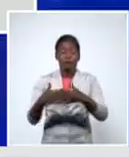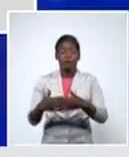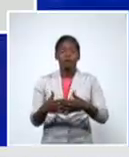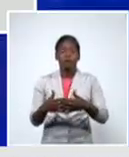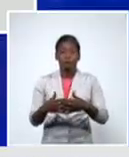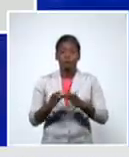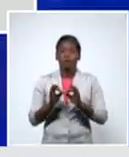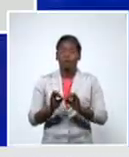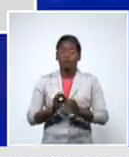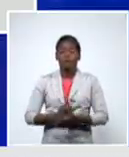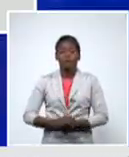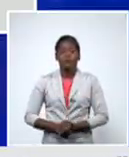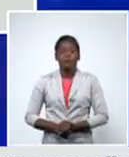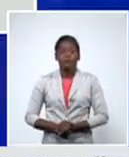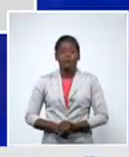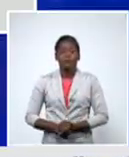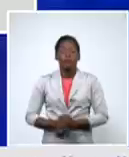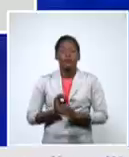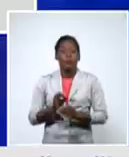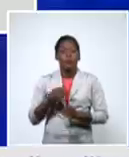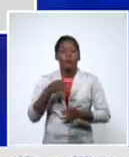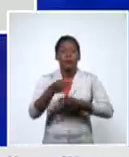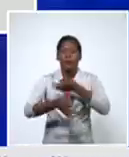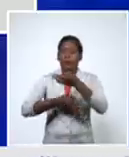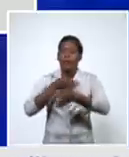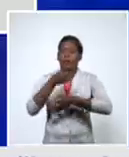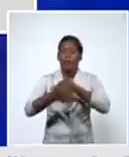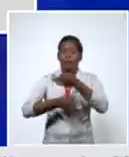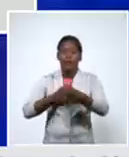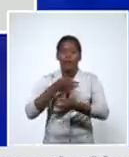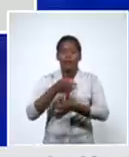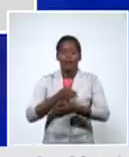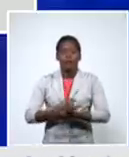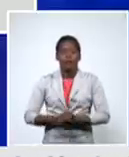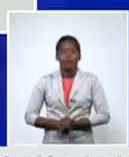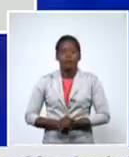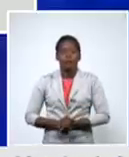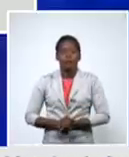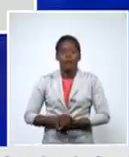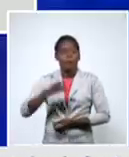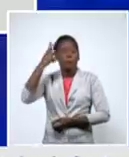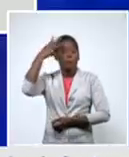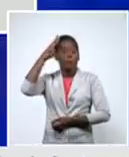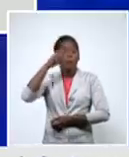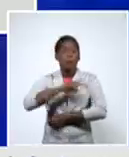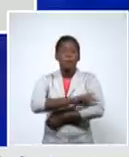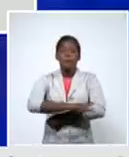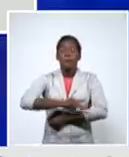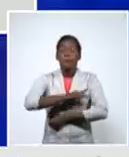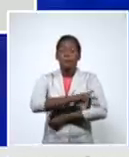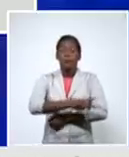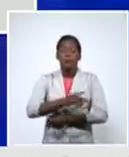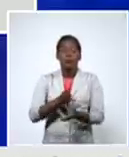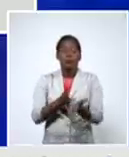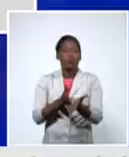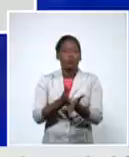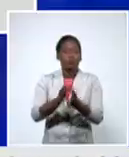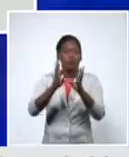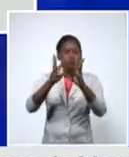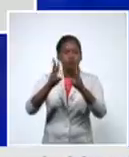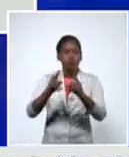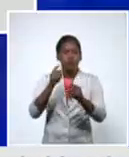complejidad y como siempre hemos dicho México que ha tenido ha mantenido una letalidad muy alta